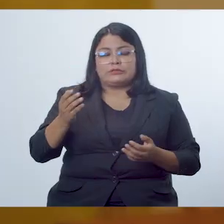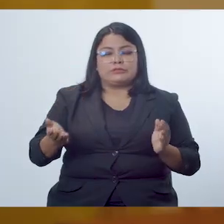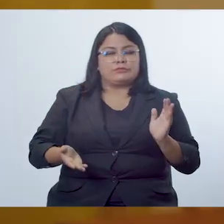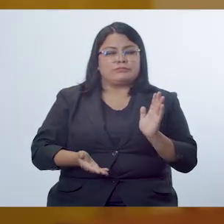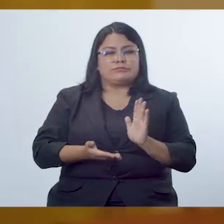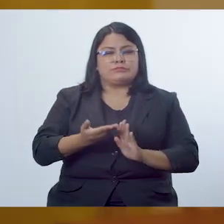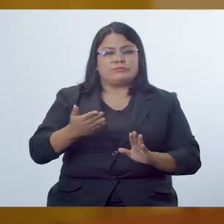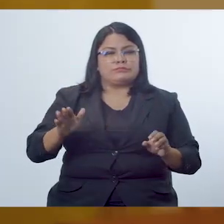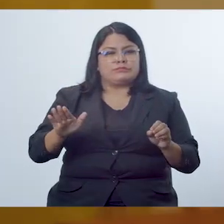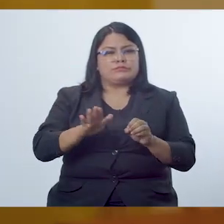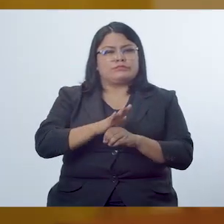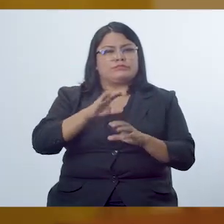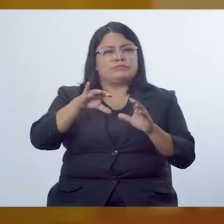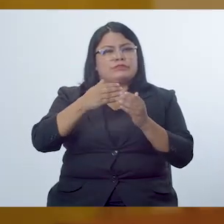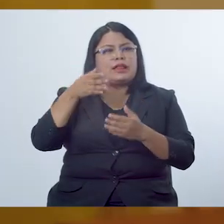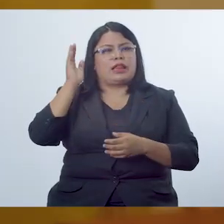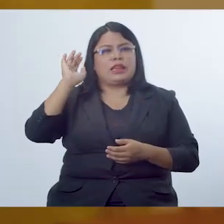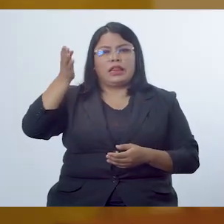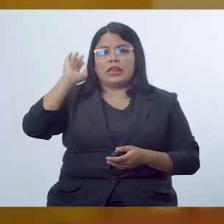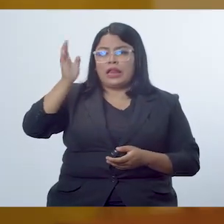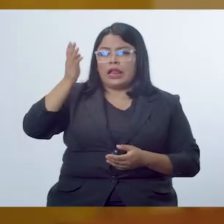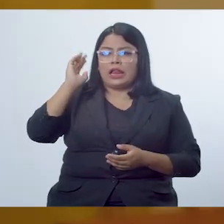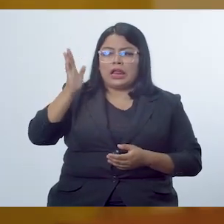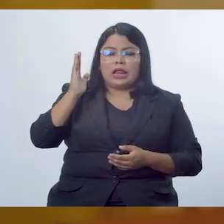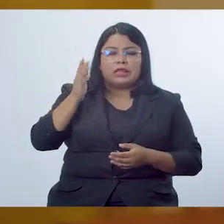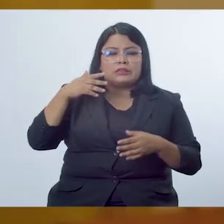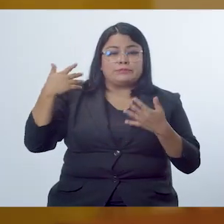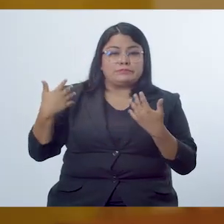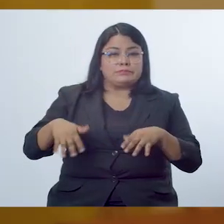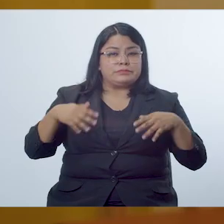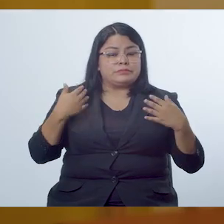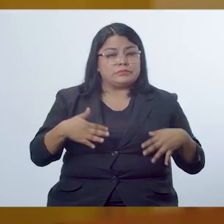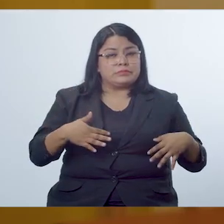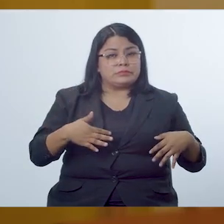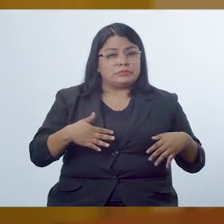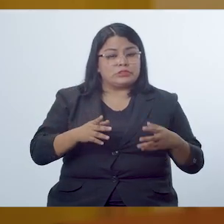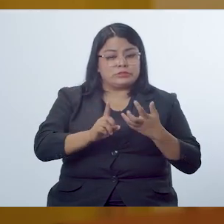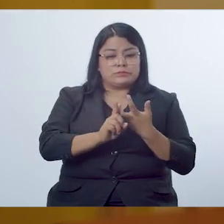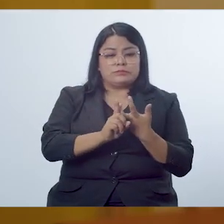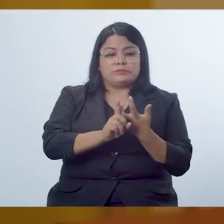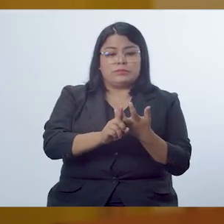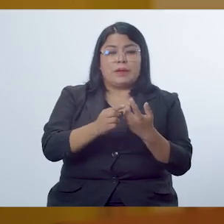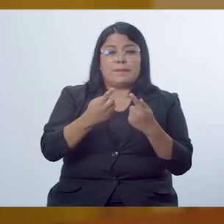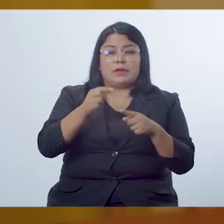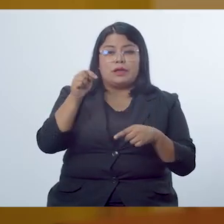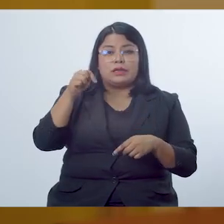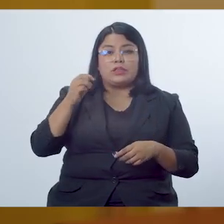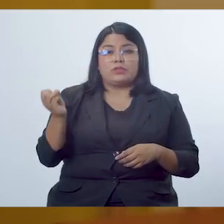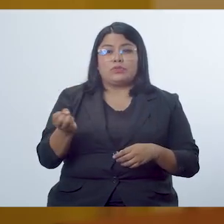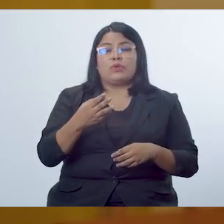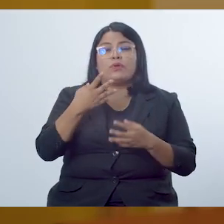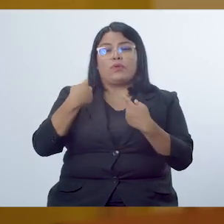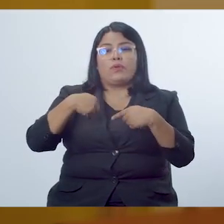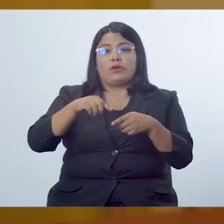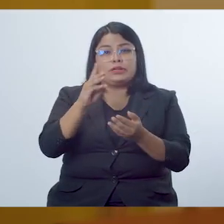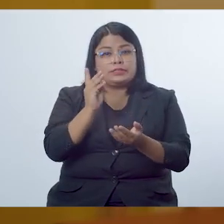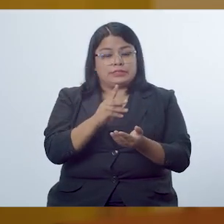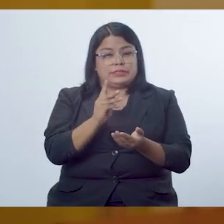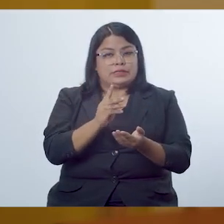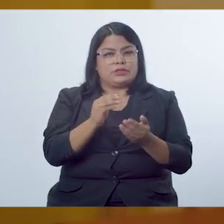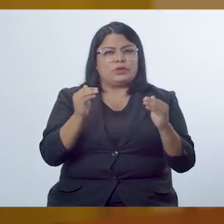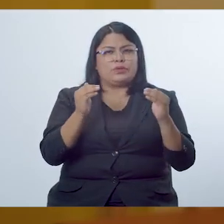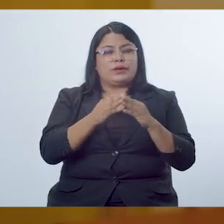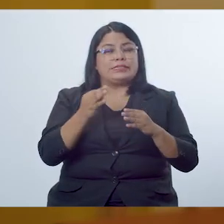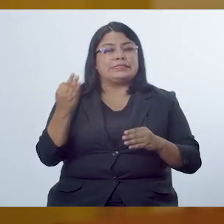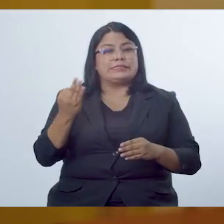quien vaya desarrollando todo el contenido y vaya haciendo cada una de las actividades liderándolo, ¿verdad? Pero acá en esta nueva secuencia